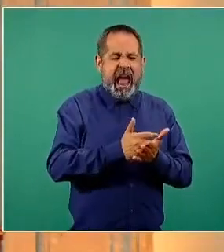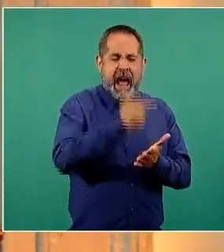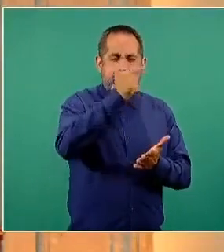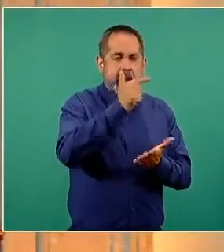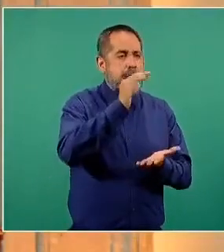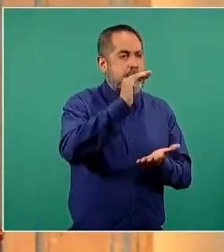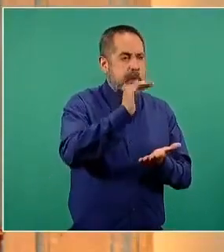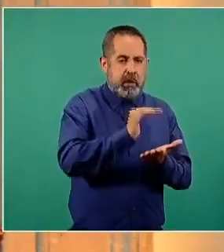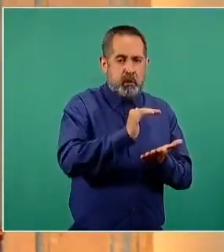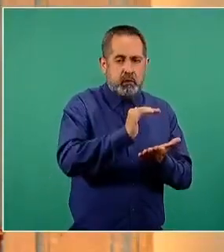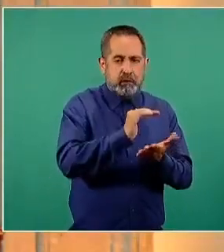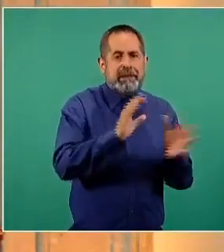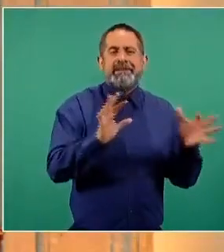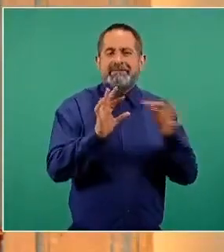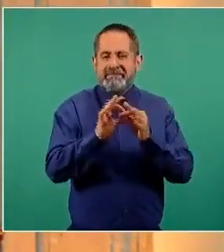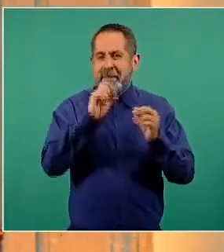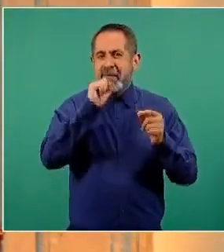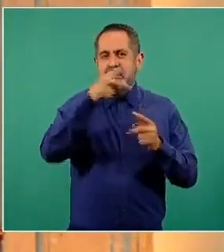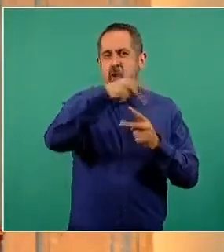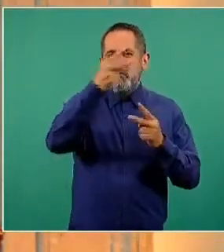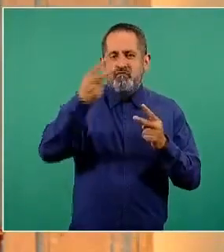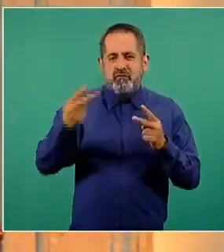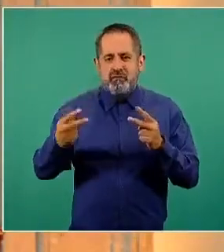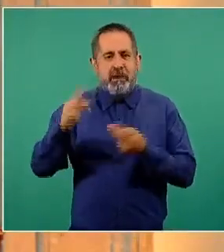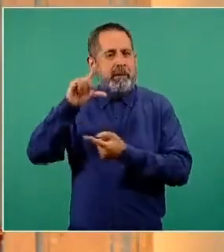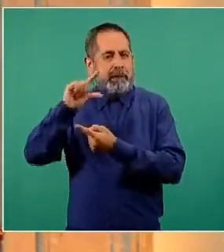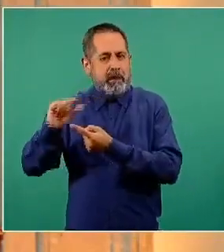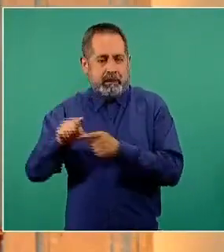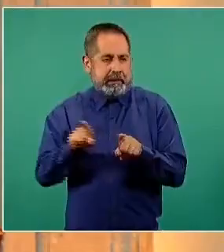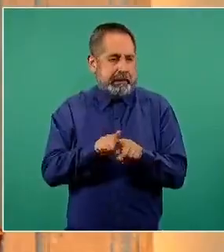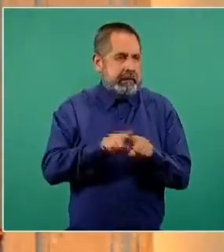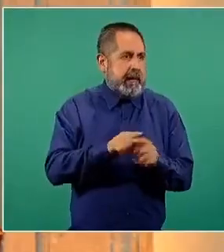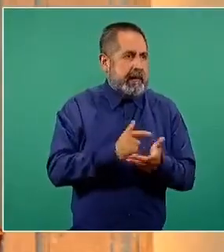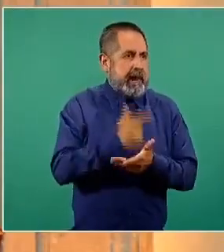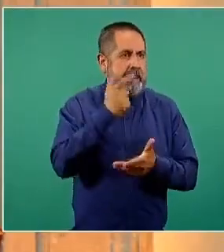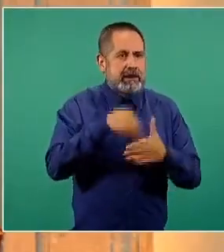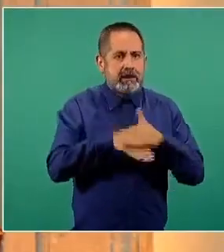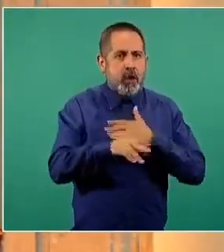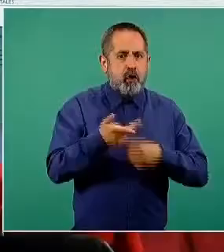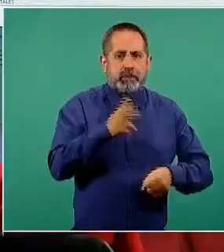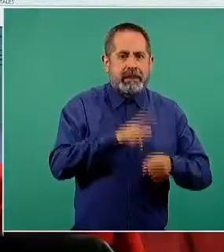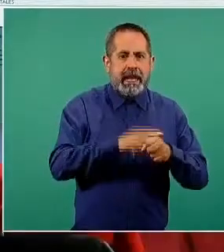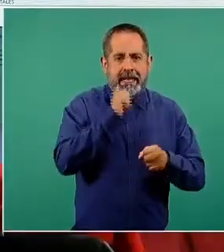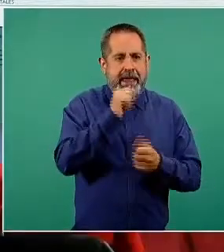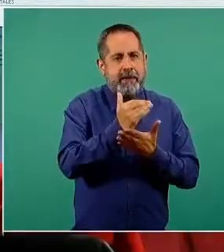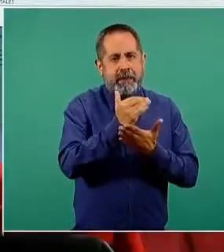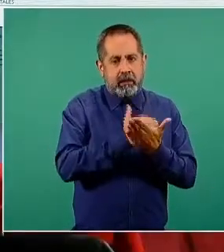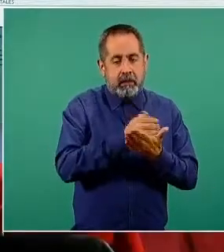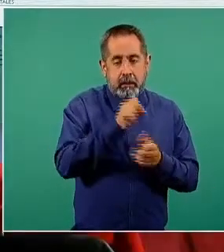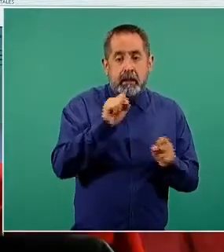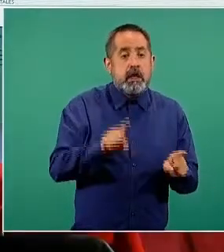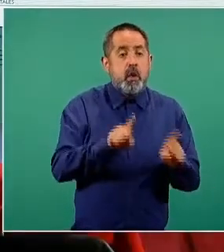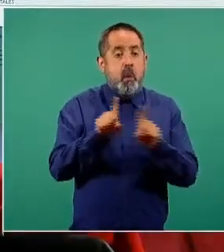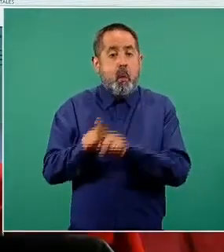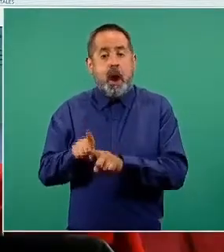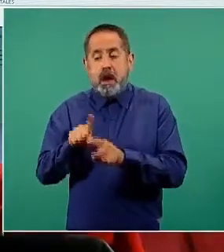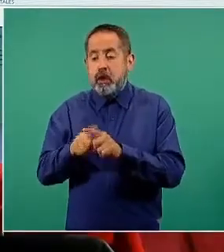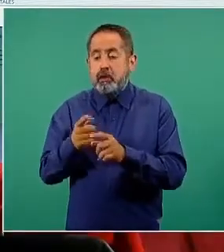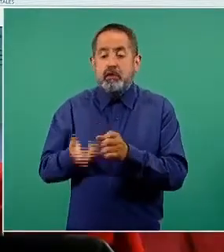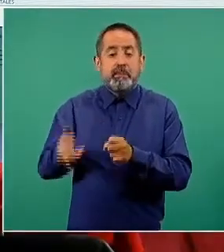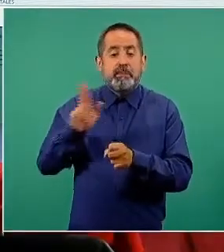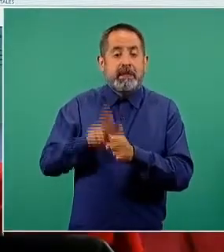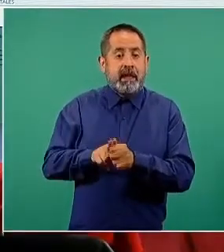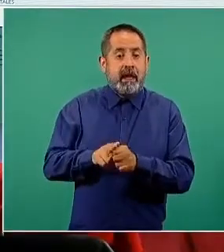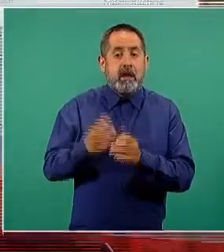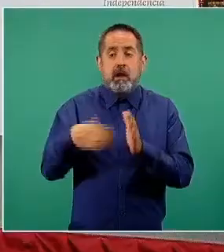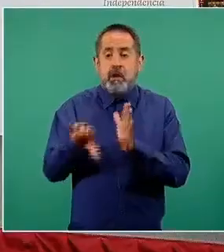por lo tanto esto es congruente con la disminución de las personas que están contagiándose y enfermando, pero también en los porcentajes